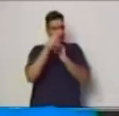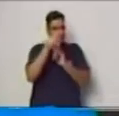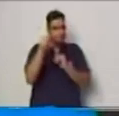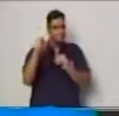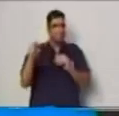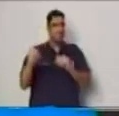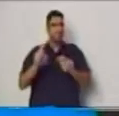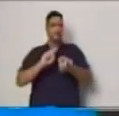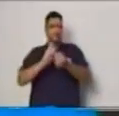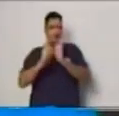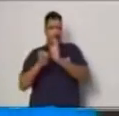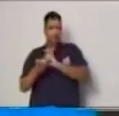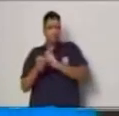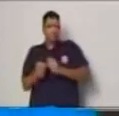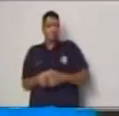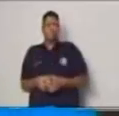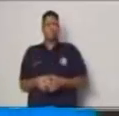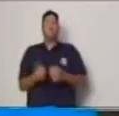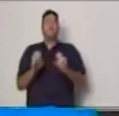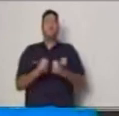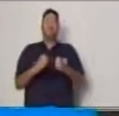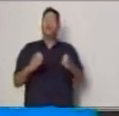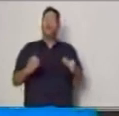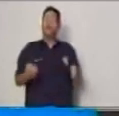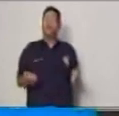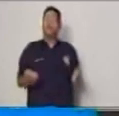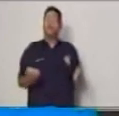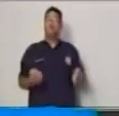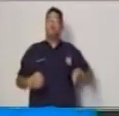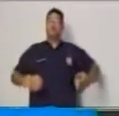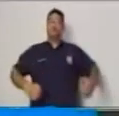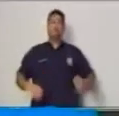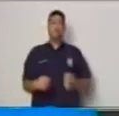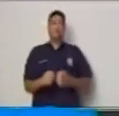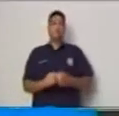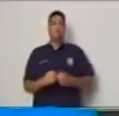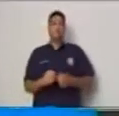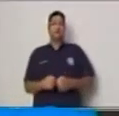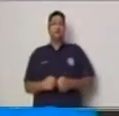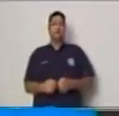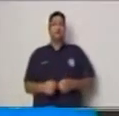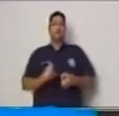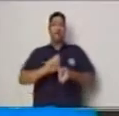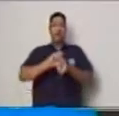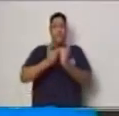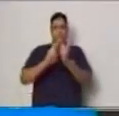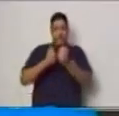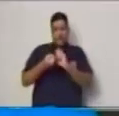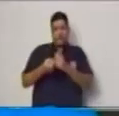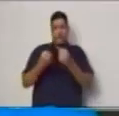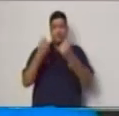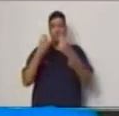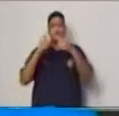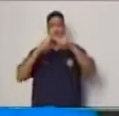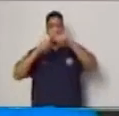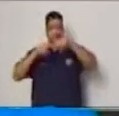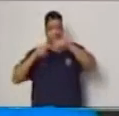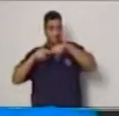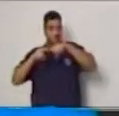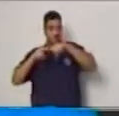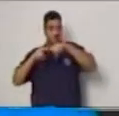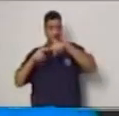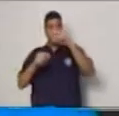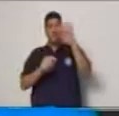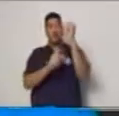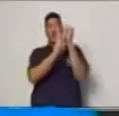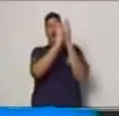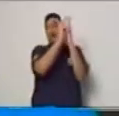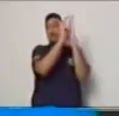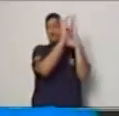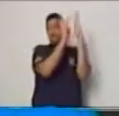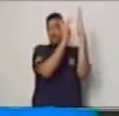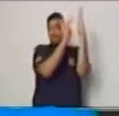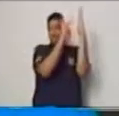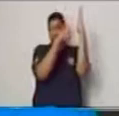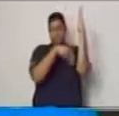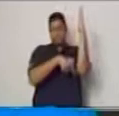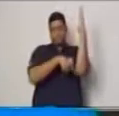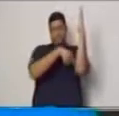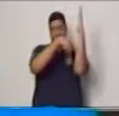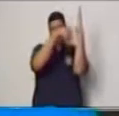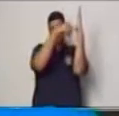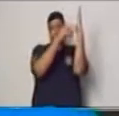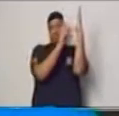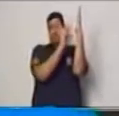es en la variable dependiente en el plano de las y en donde está la